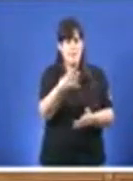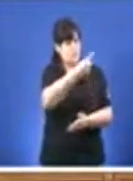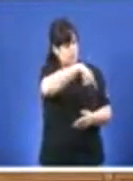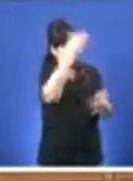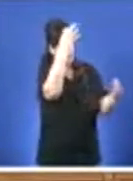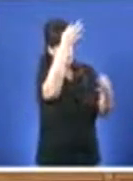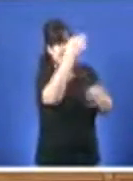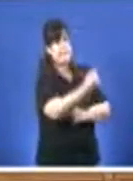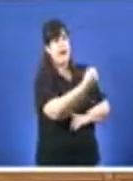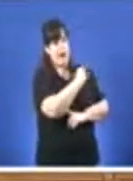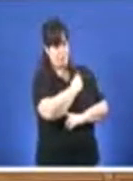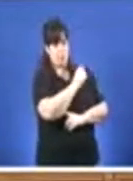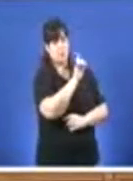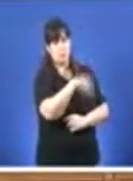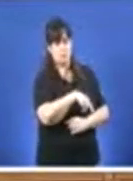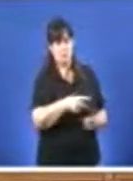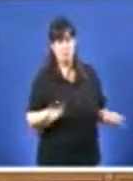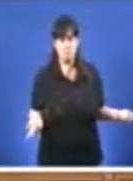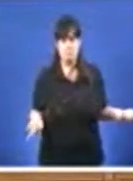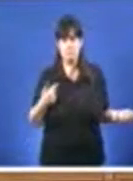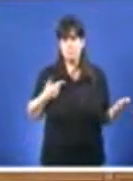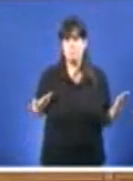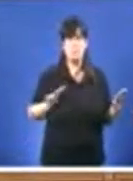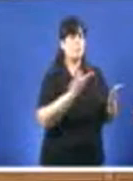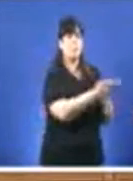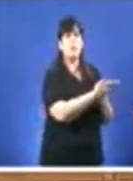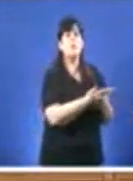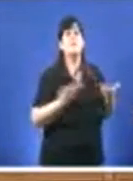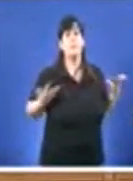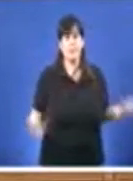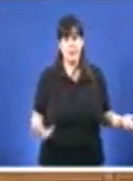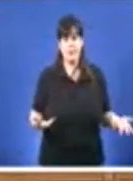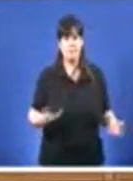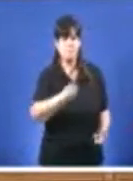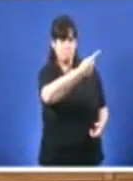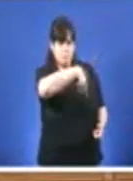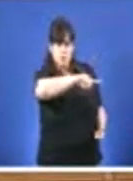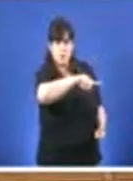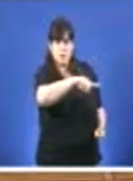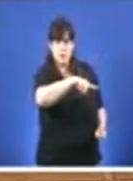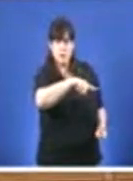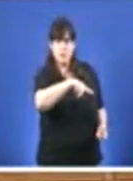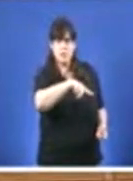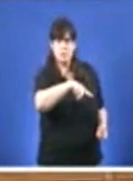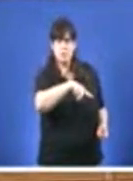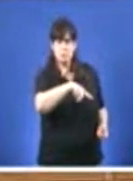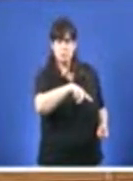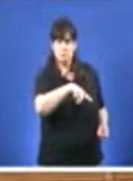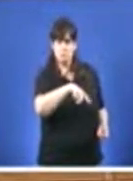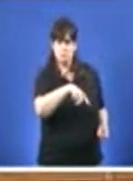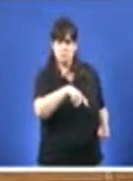Por iso, señoría, e proponho, vostedes queren sentarse realmente para ver que podemos facer